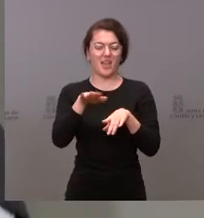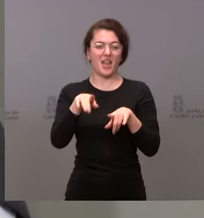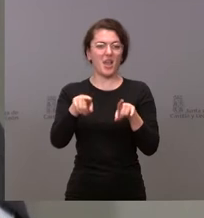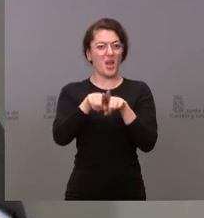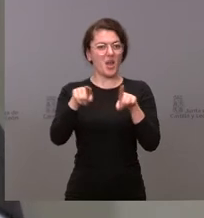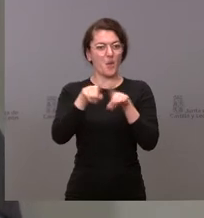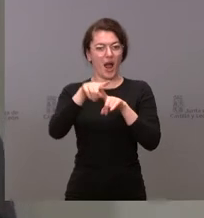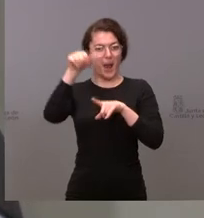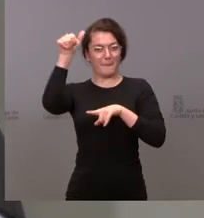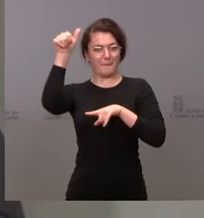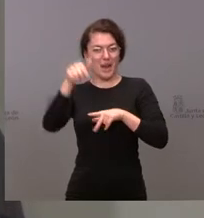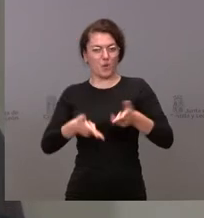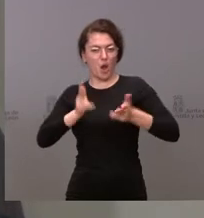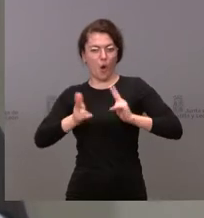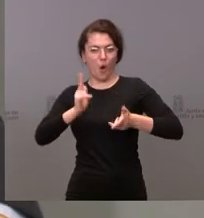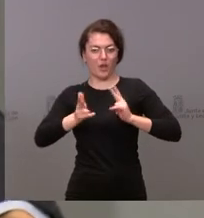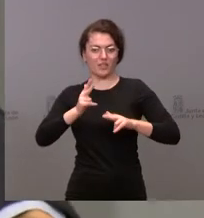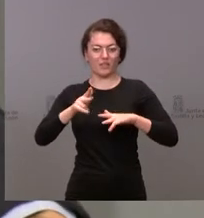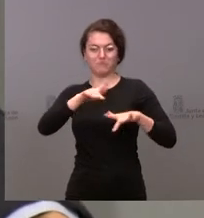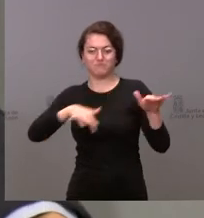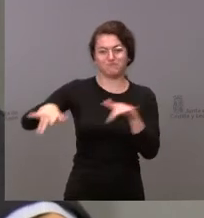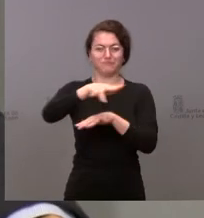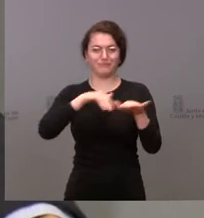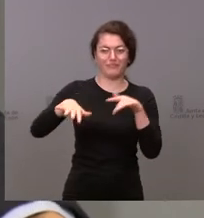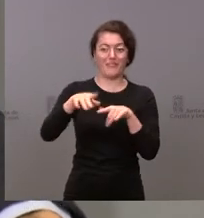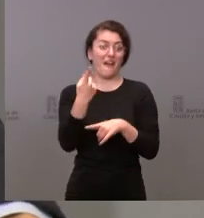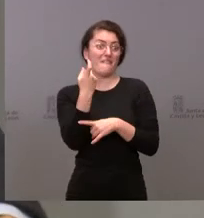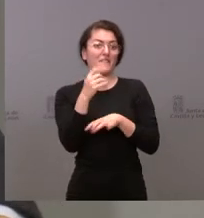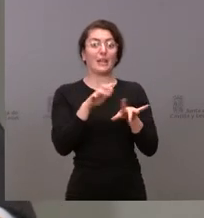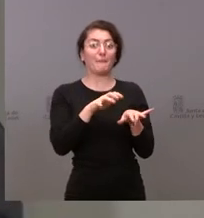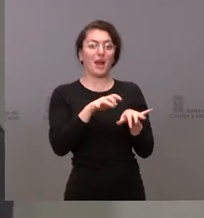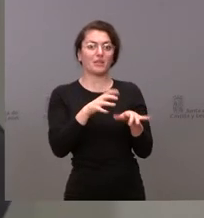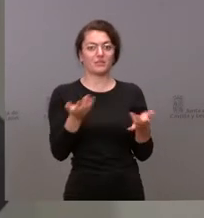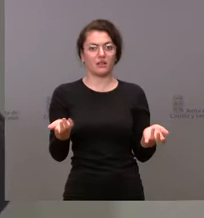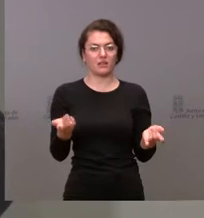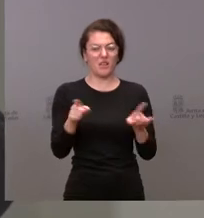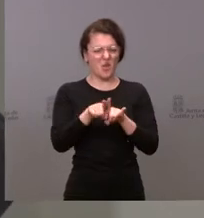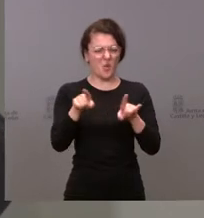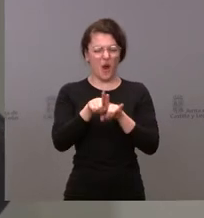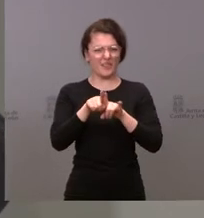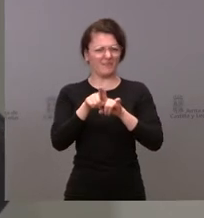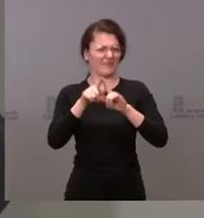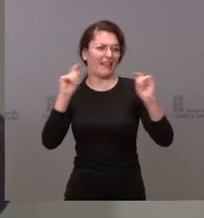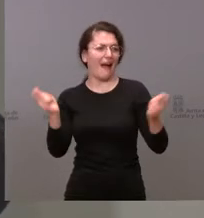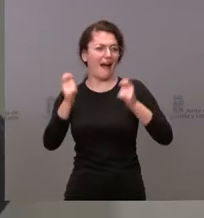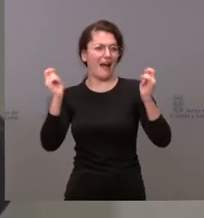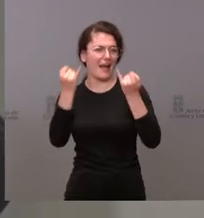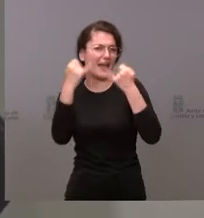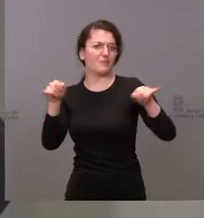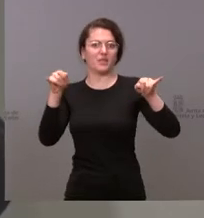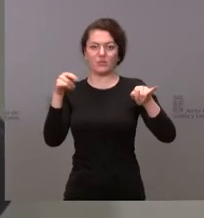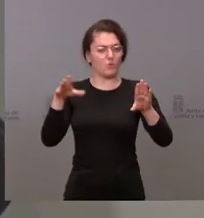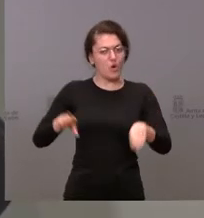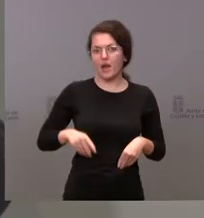solo falta el pianista esto es un espectáculo inadmisible y yo